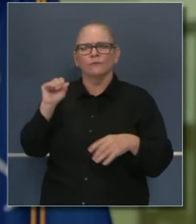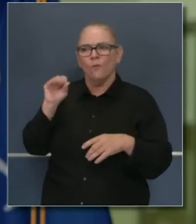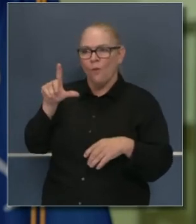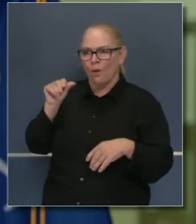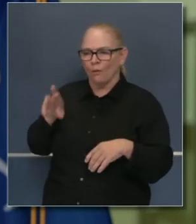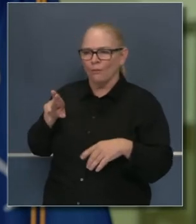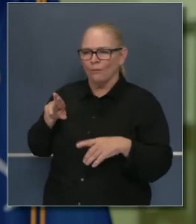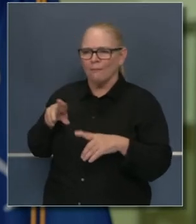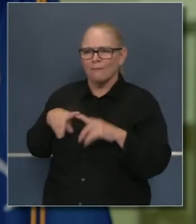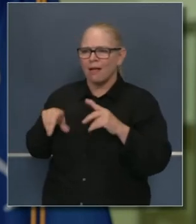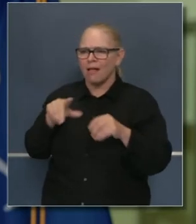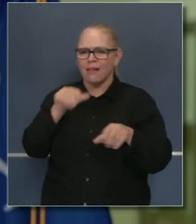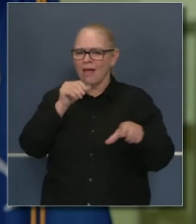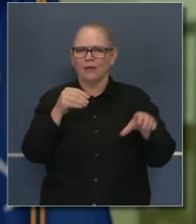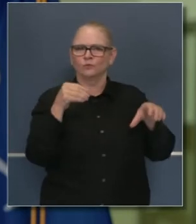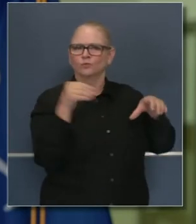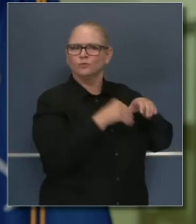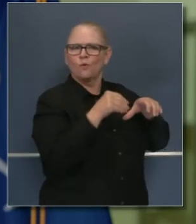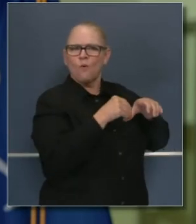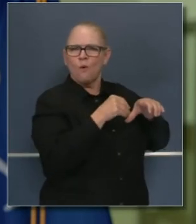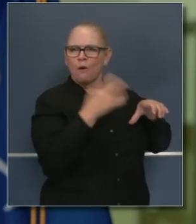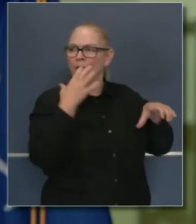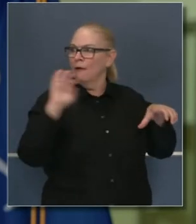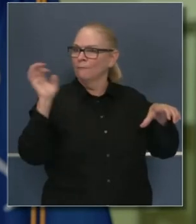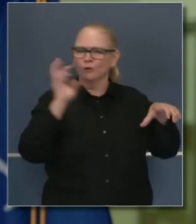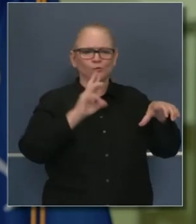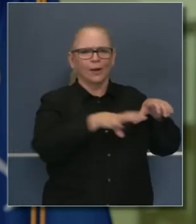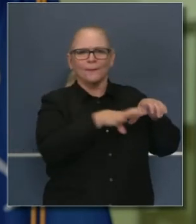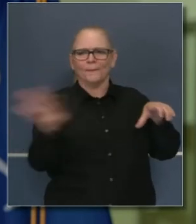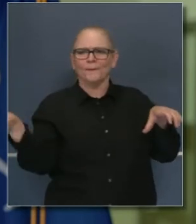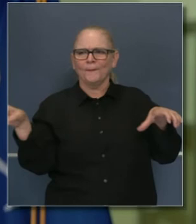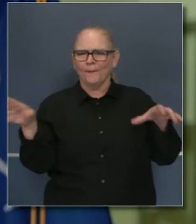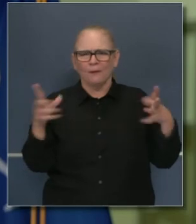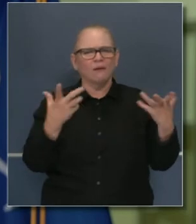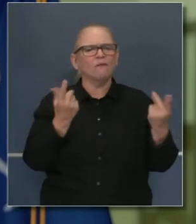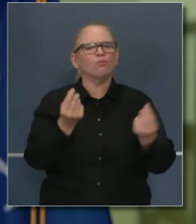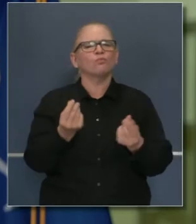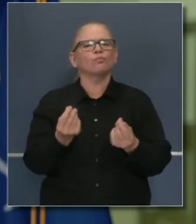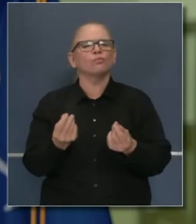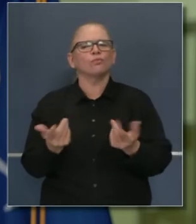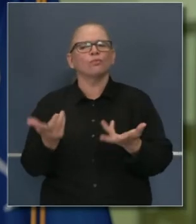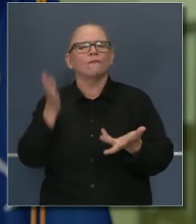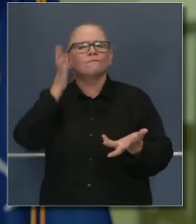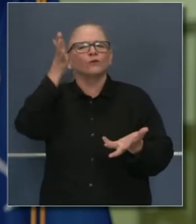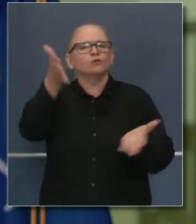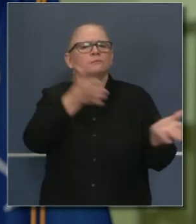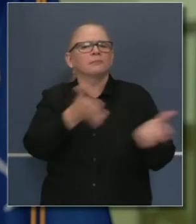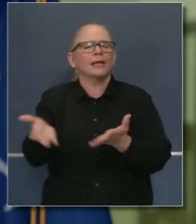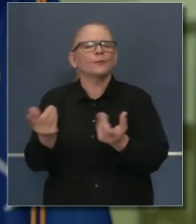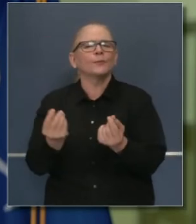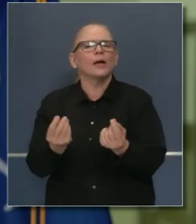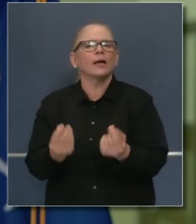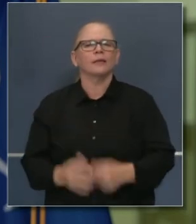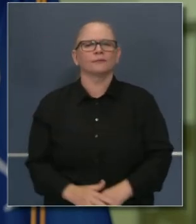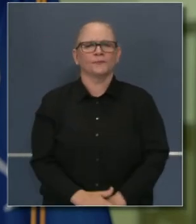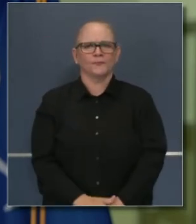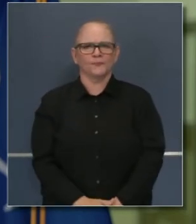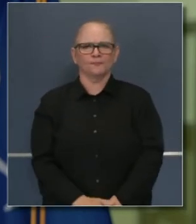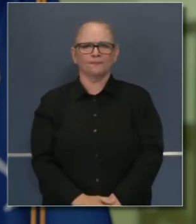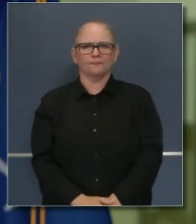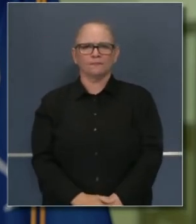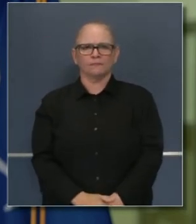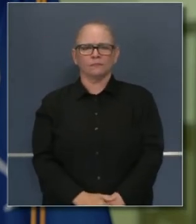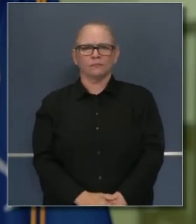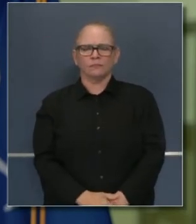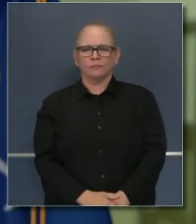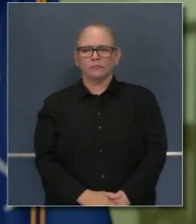suficiente almacenamiento en el futuro, cuando estará más disponible esto en el futuro? Francamente, una gran parte,